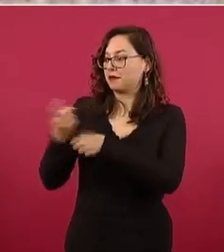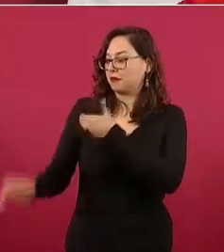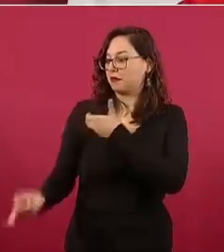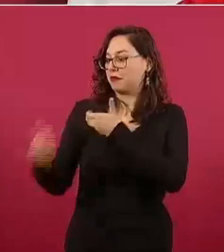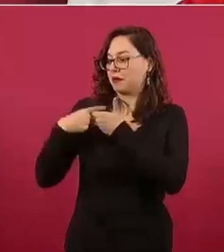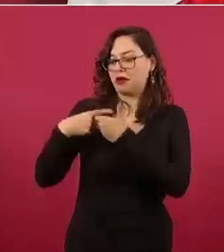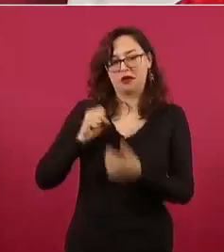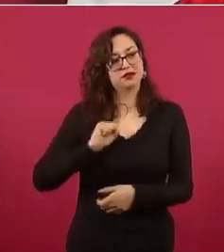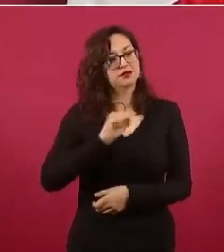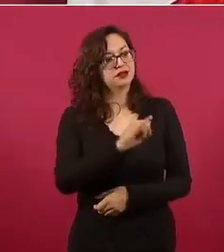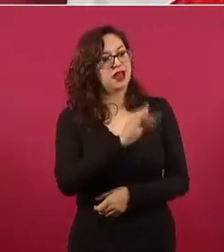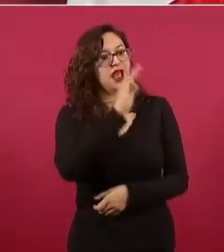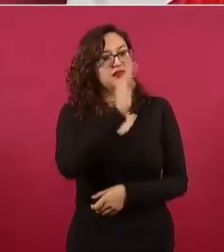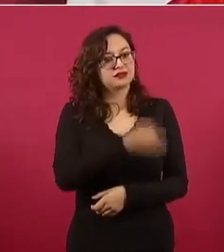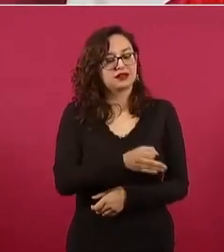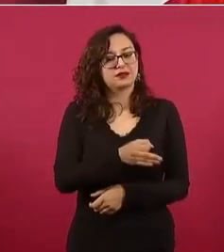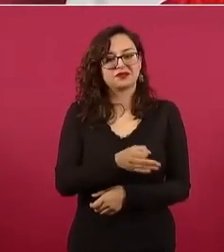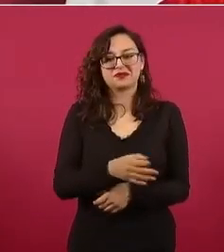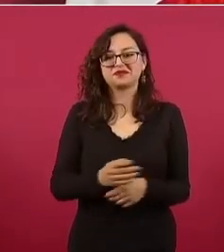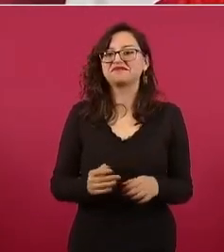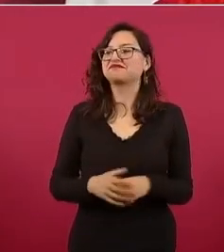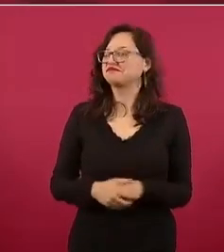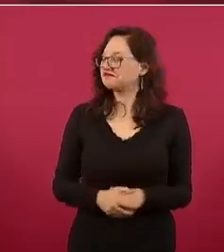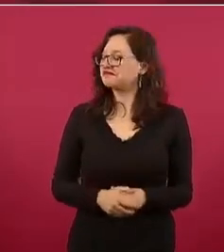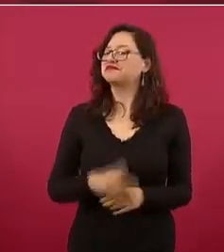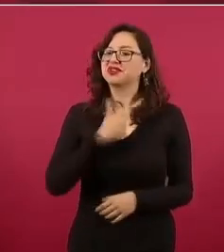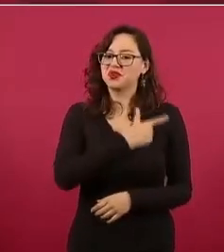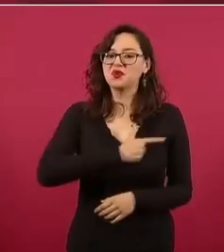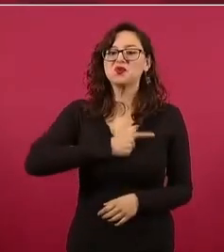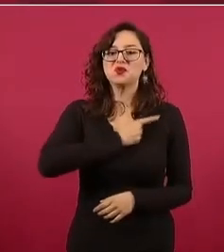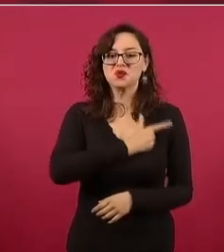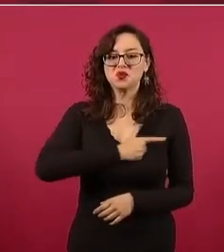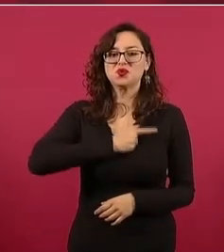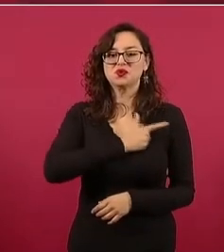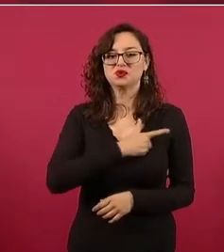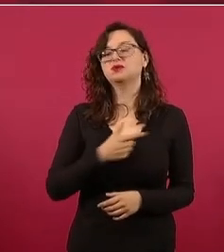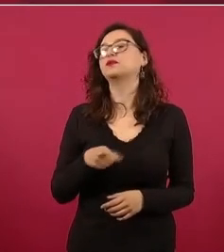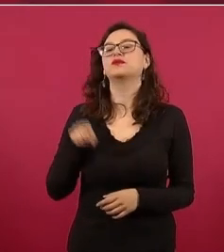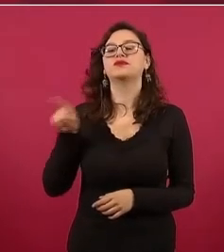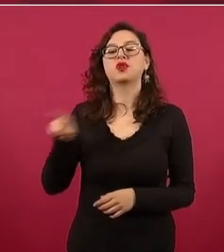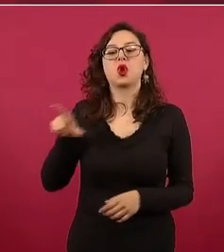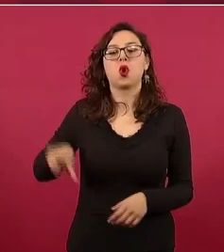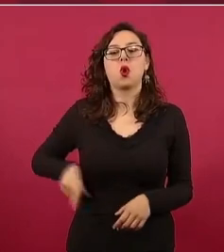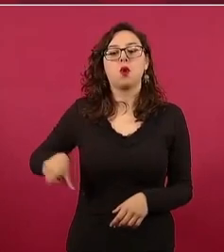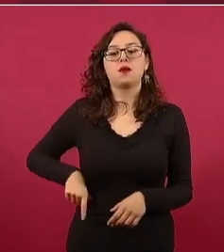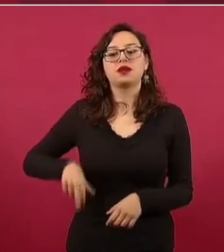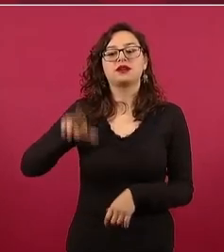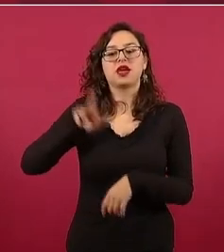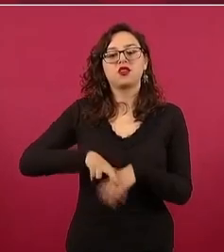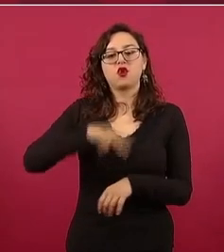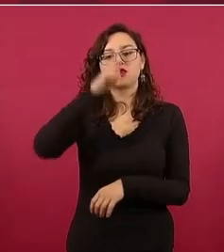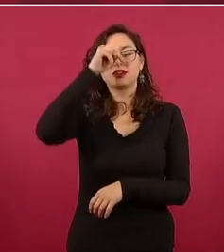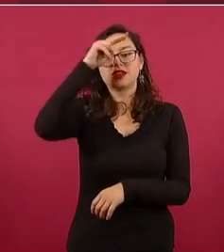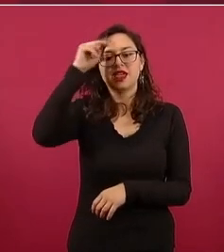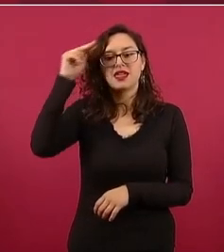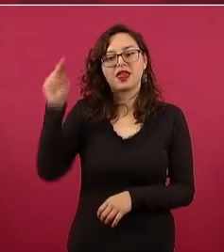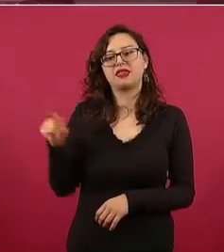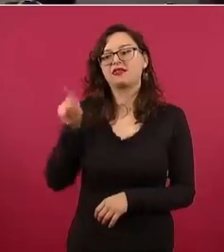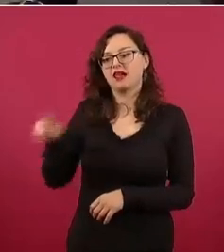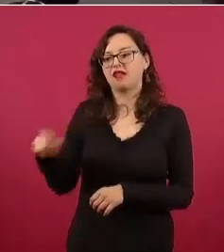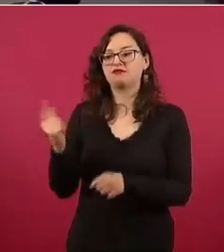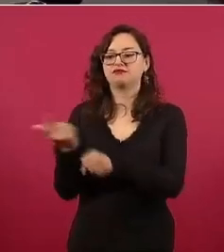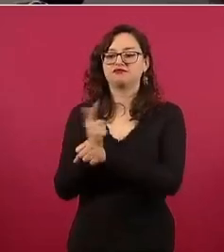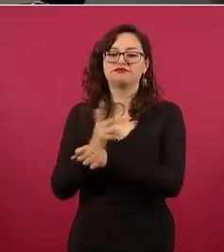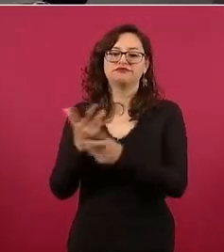tentación hasta por deformación profesional de que si soy médico